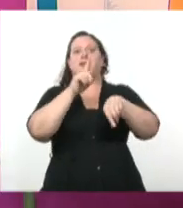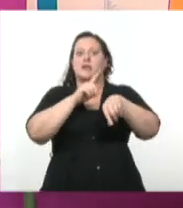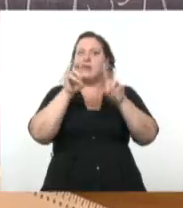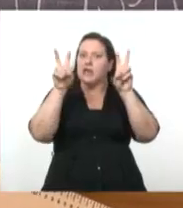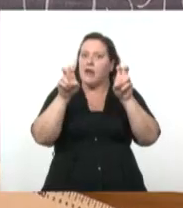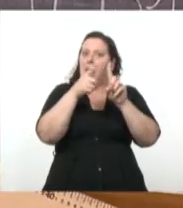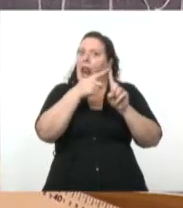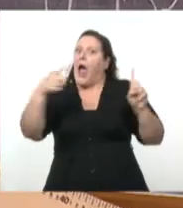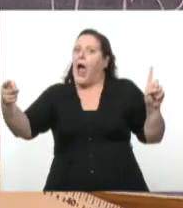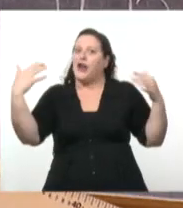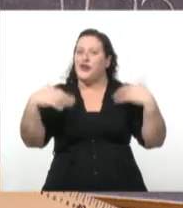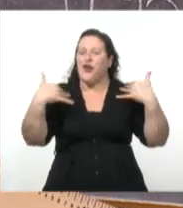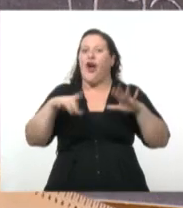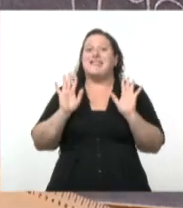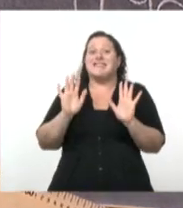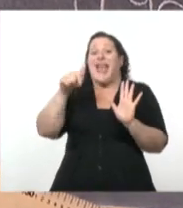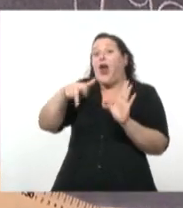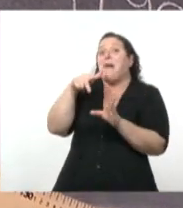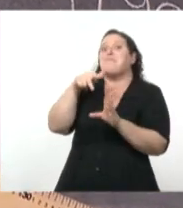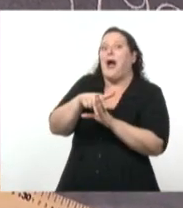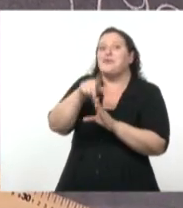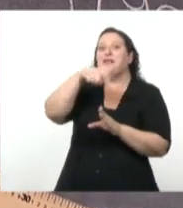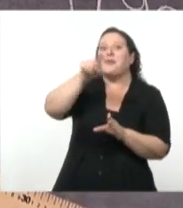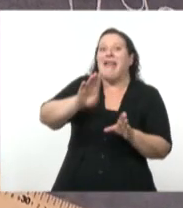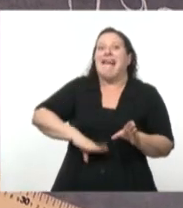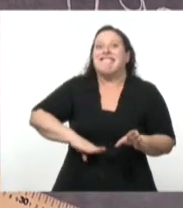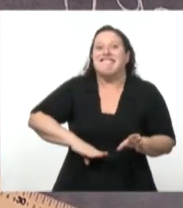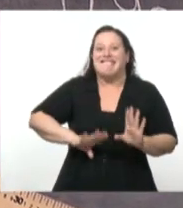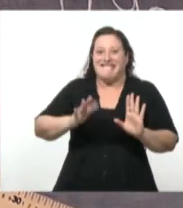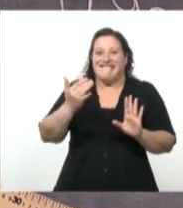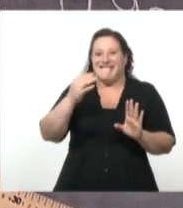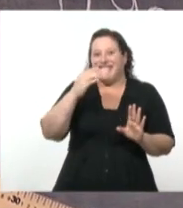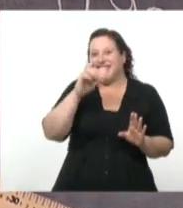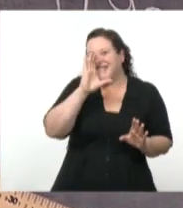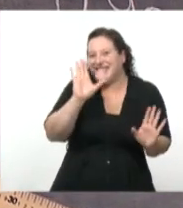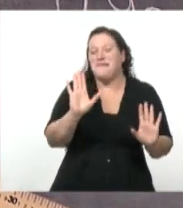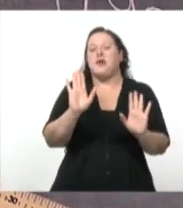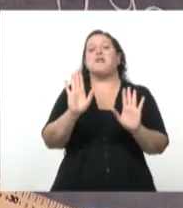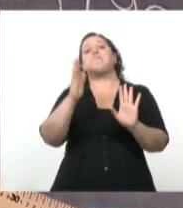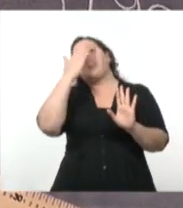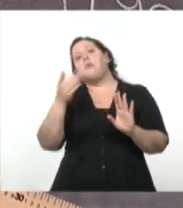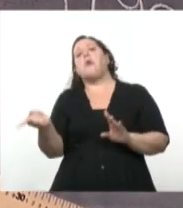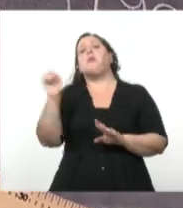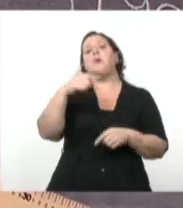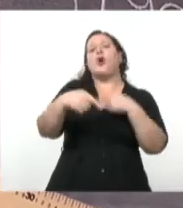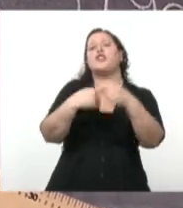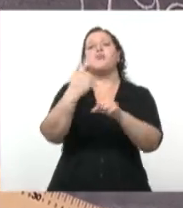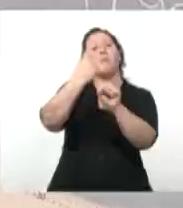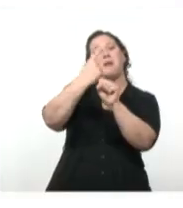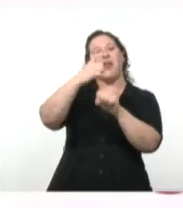tensión y nos vamos al recreo y cuando volvemos ya nos metemos al 1 de enero de 1959.